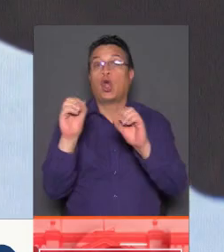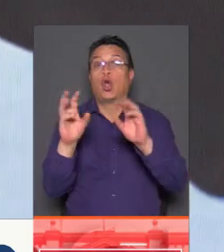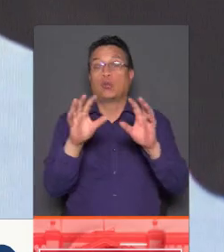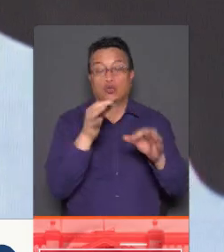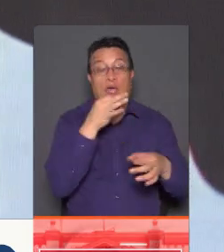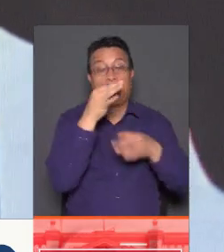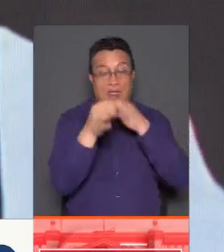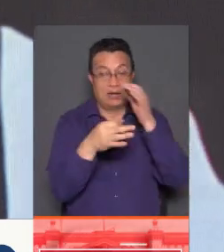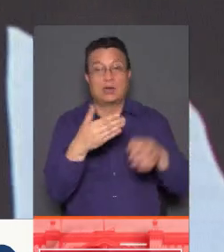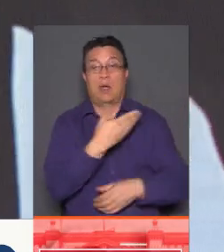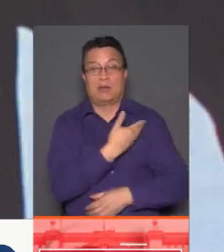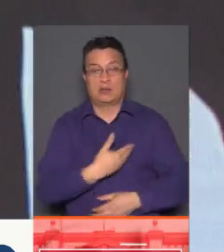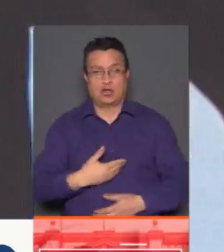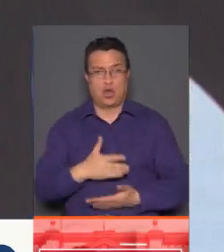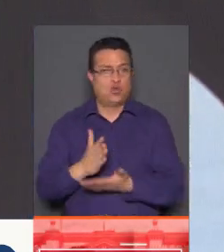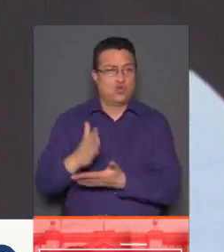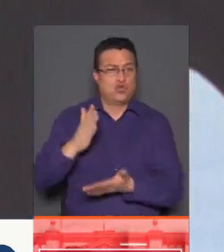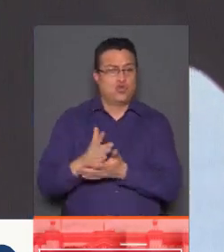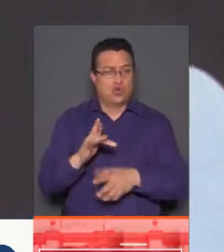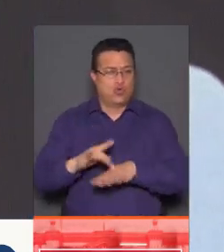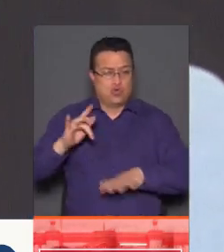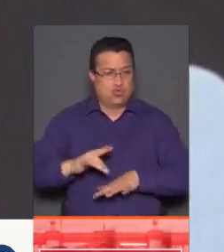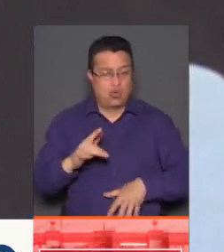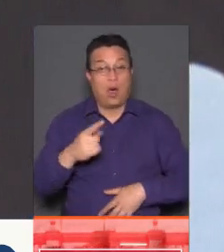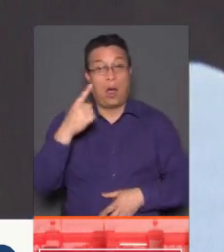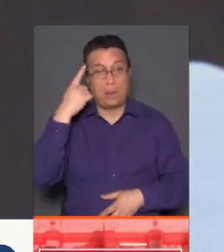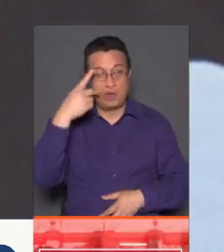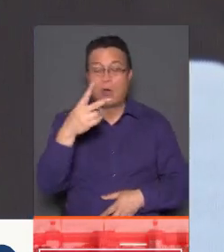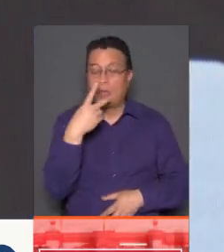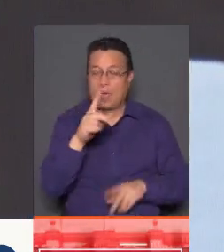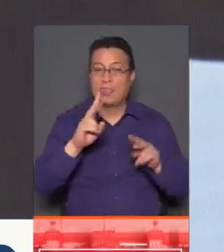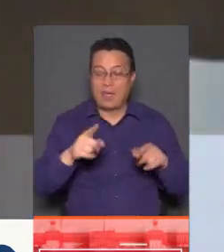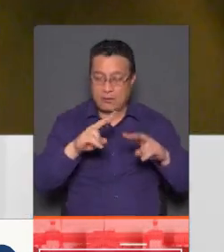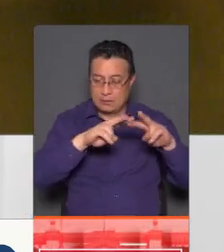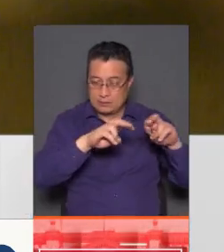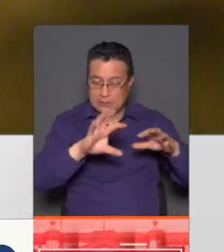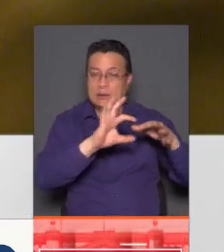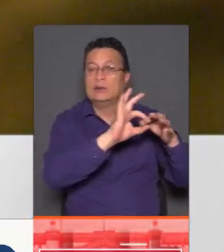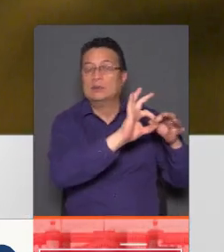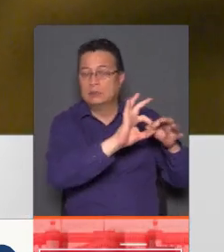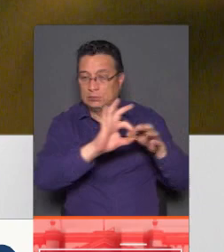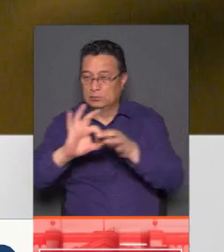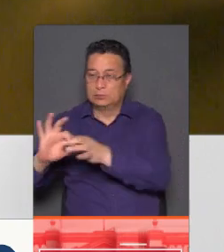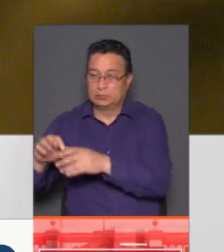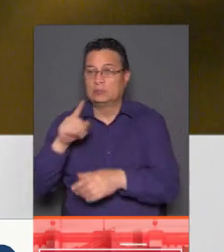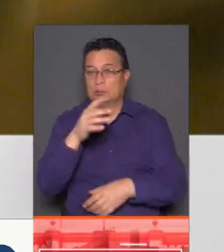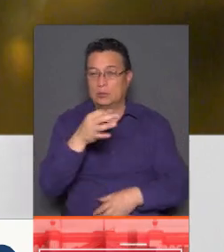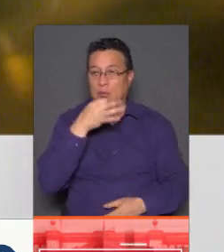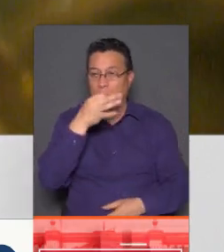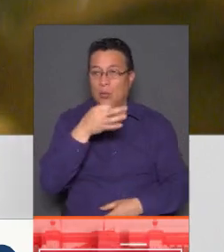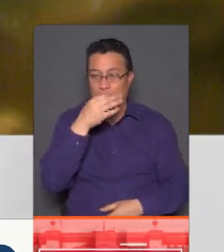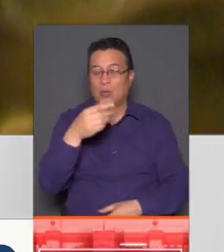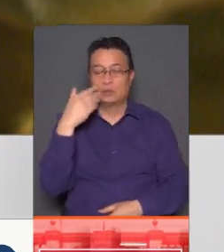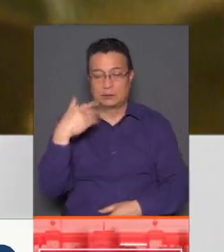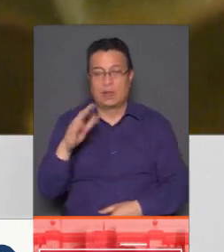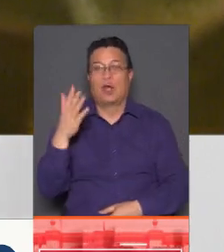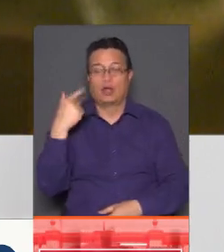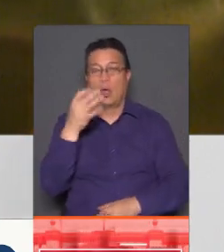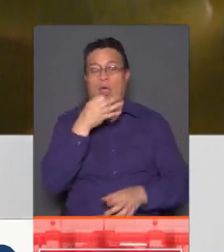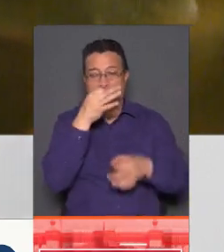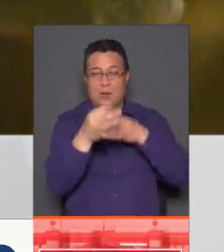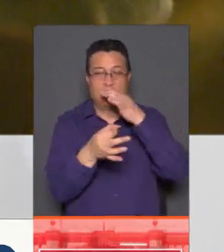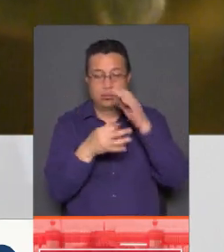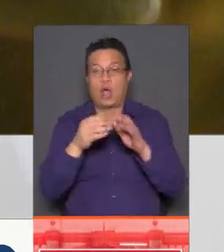Presidente respondió muy duro, se salió de control, pero había que revisar el contexto que tú mostrabas en la nota de Beatriz Apudas un rato con todas estas alusiones a la